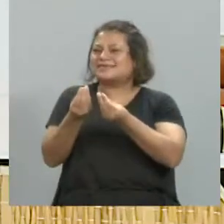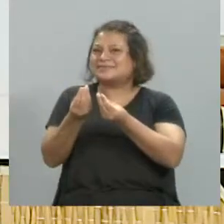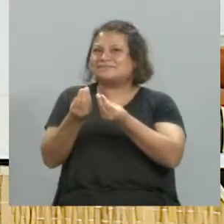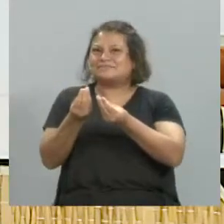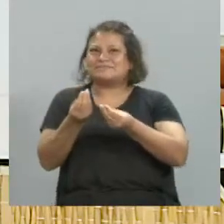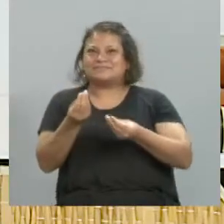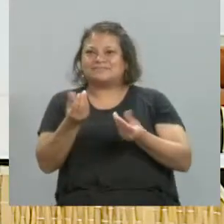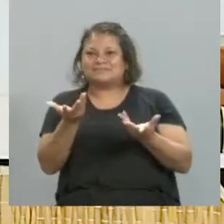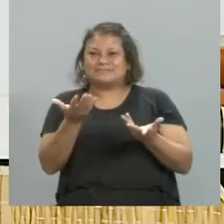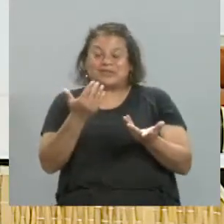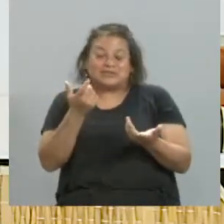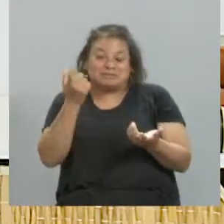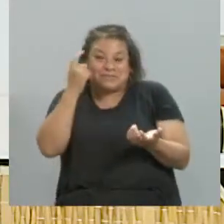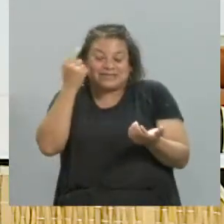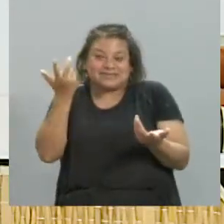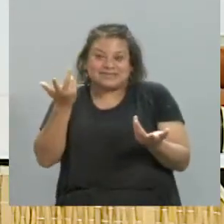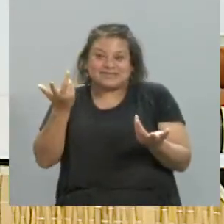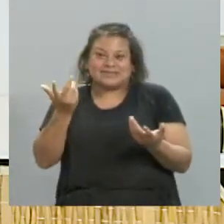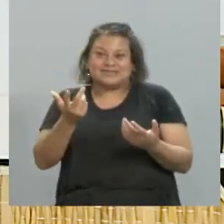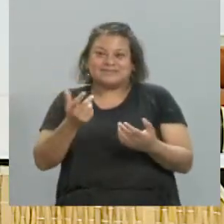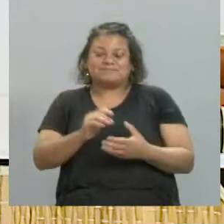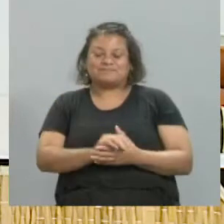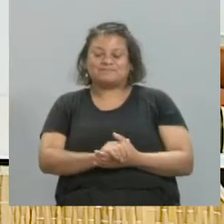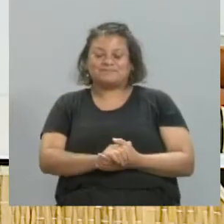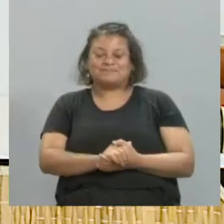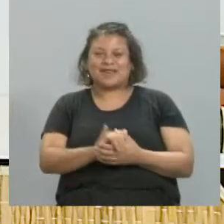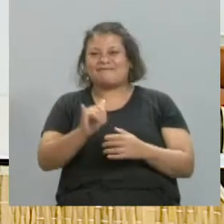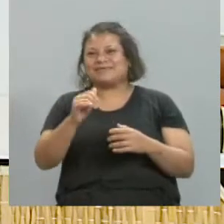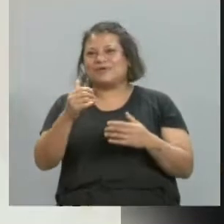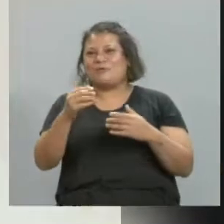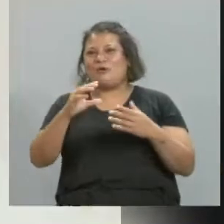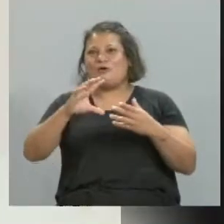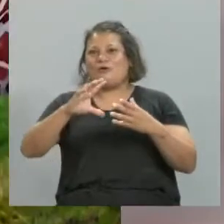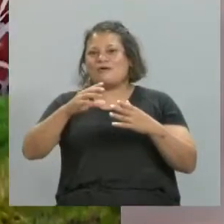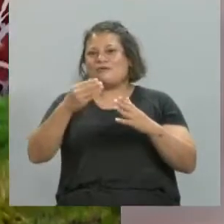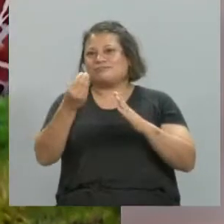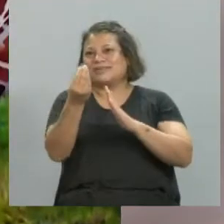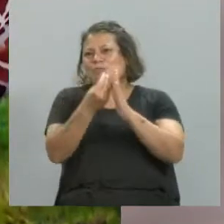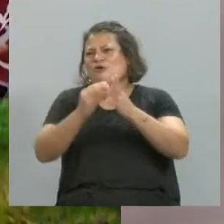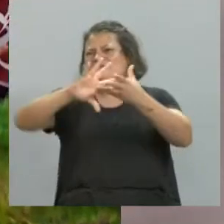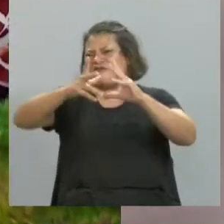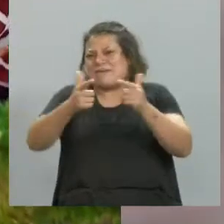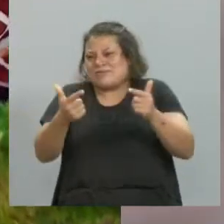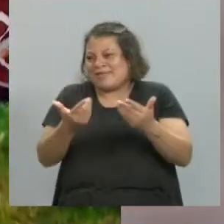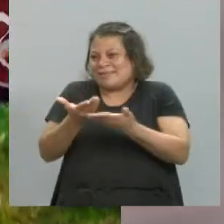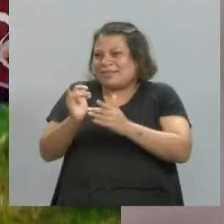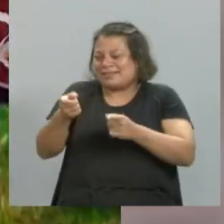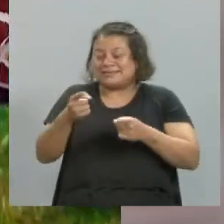híbrido de una mascota, se me ocurre pensar. Sí, claro, me piden un híbrido. Bueno, sí, normalmente accedo a esos pedidos.